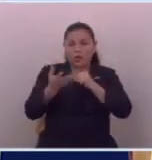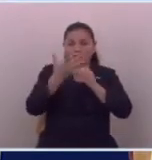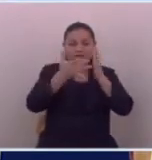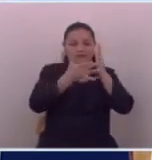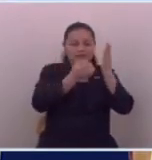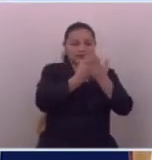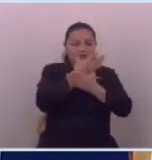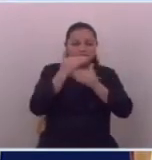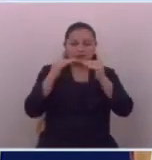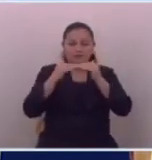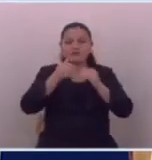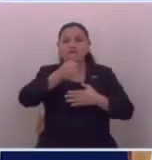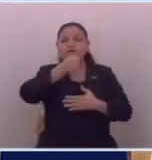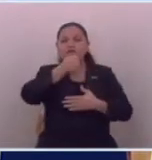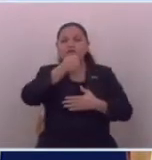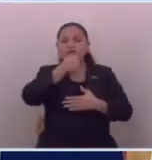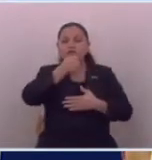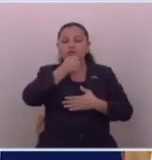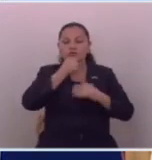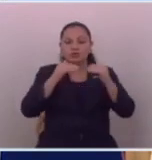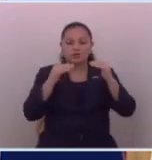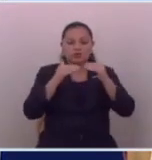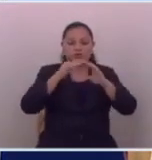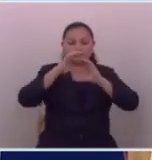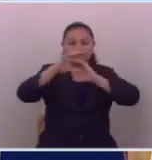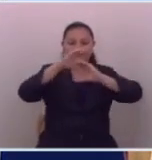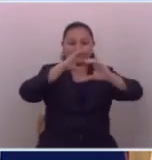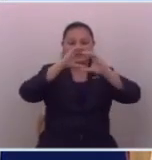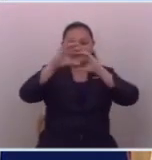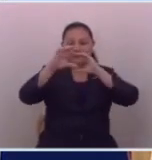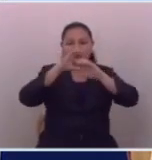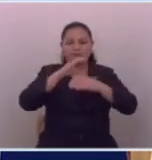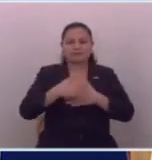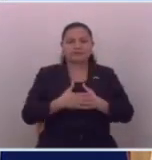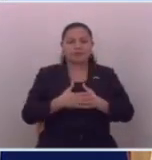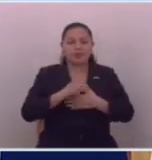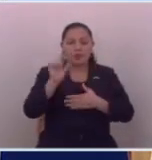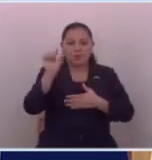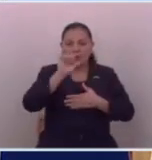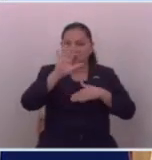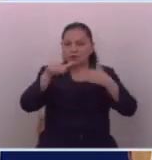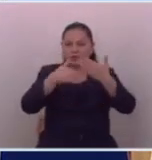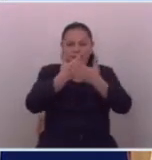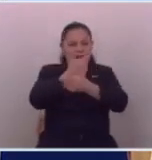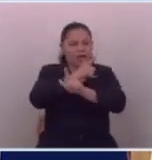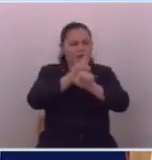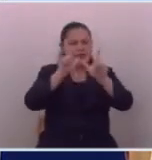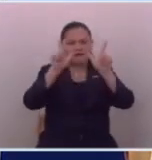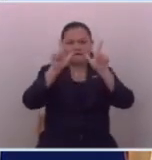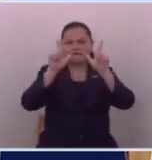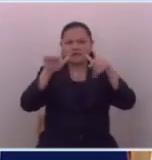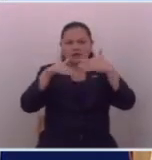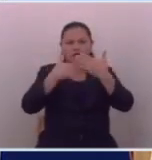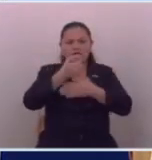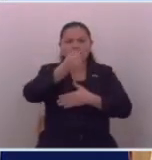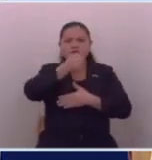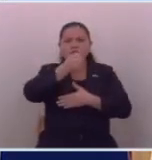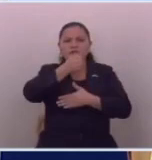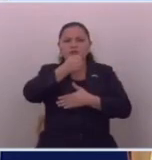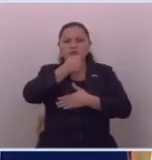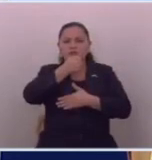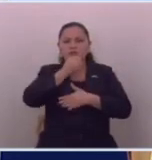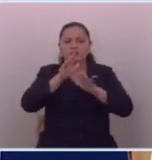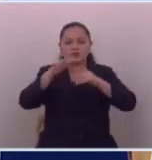tecnologías, de la información y de las comunicaciones, que han permitido la libre circulación de la información